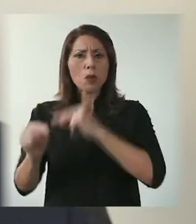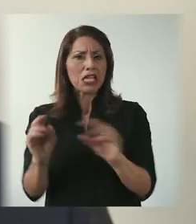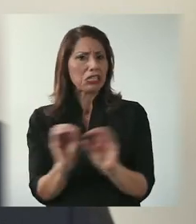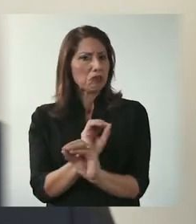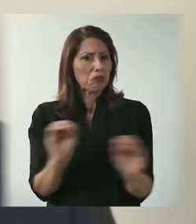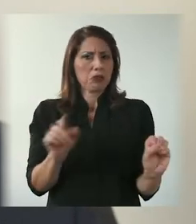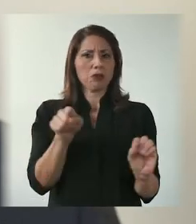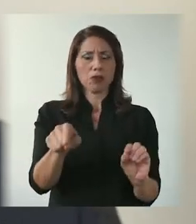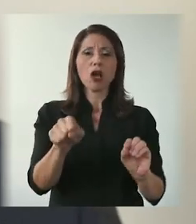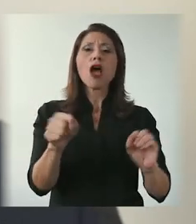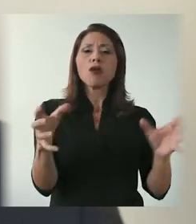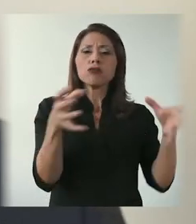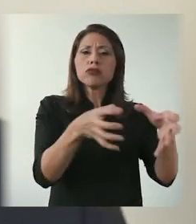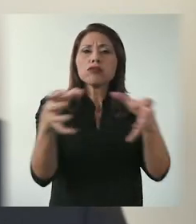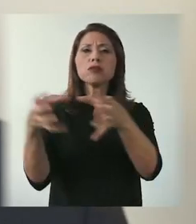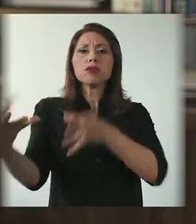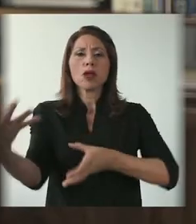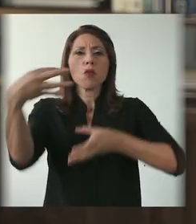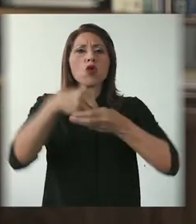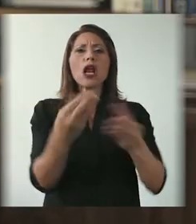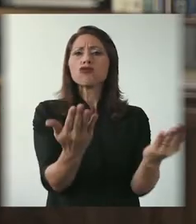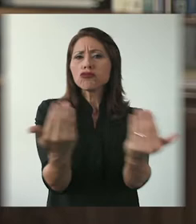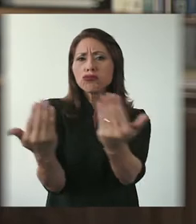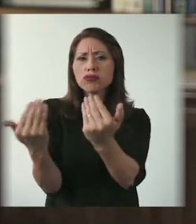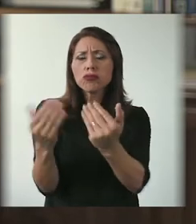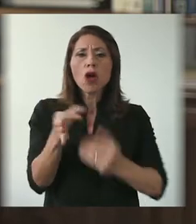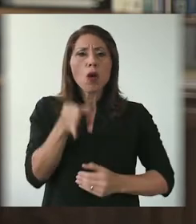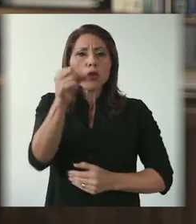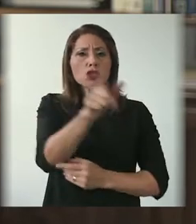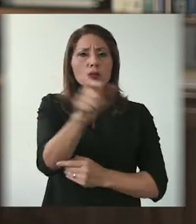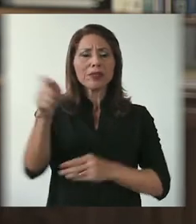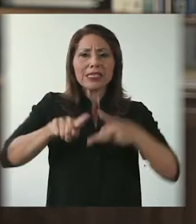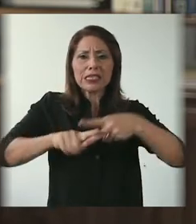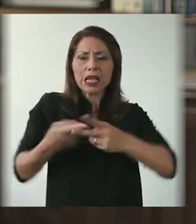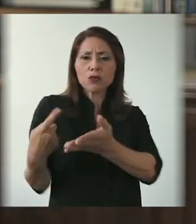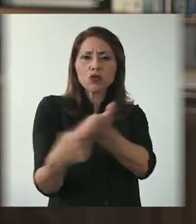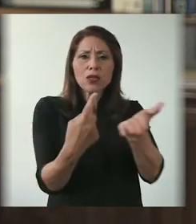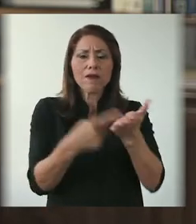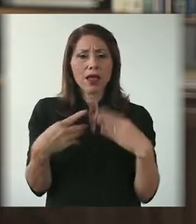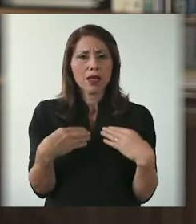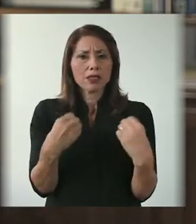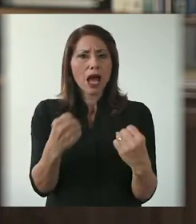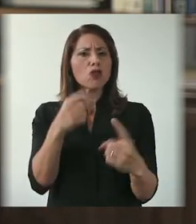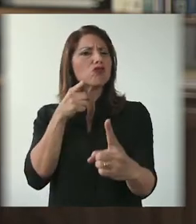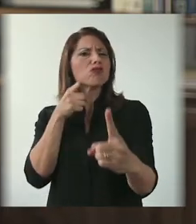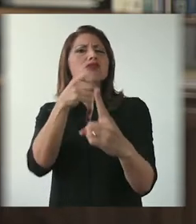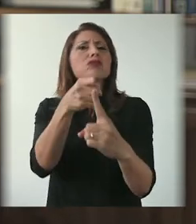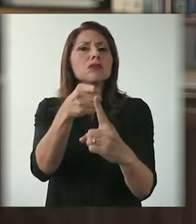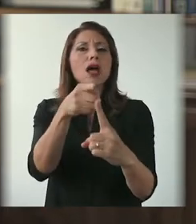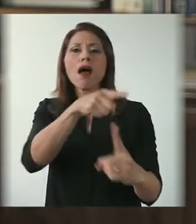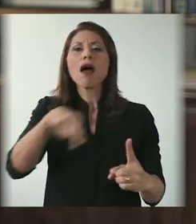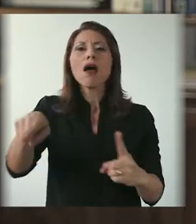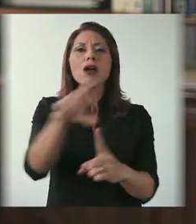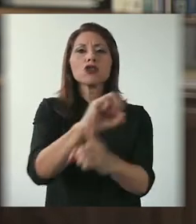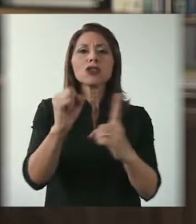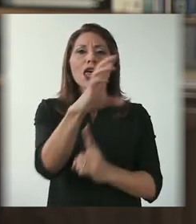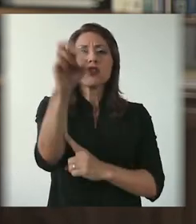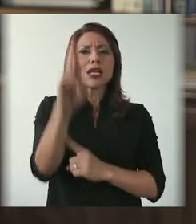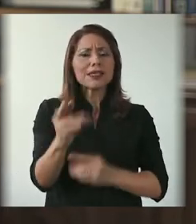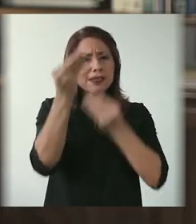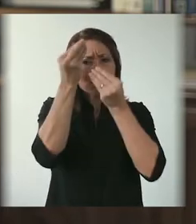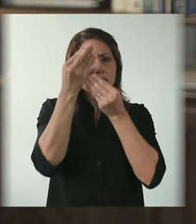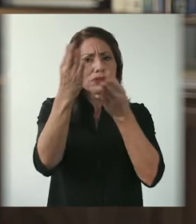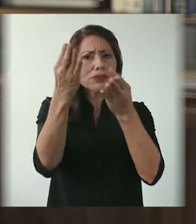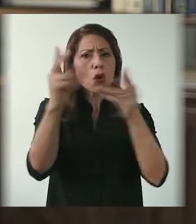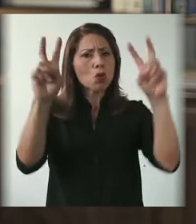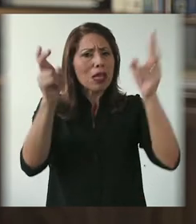convocando a los sectores involucrados. Durante los próximos meses iniciaremos un debate sano en procura de informar a la sociedad costarricense de